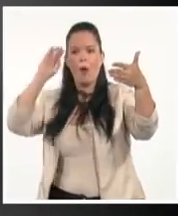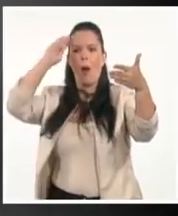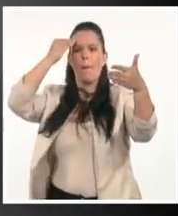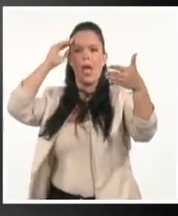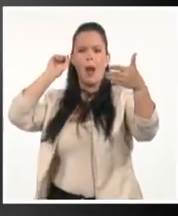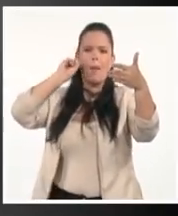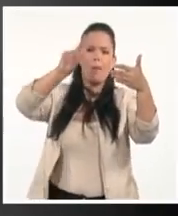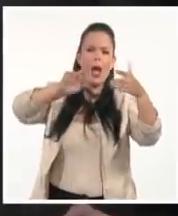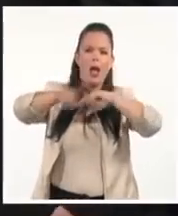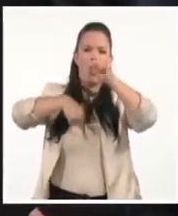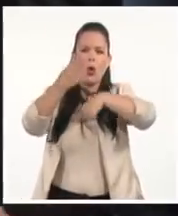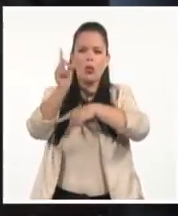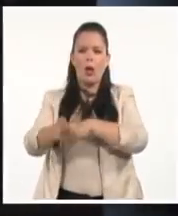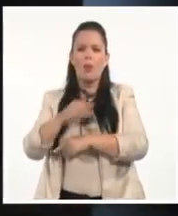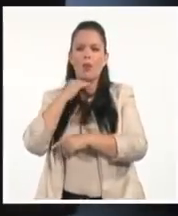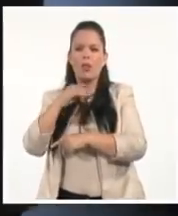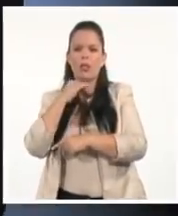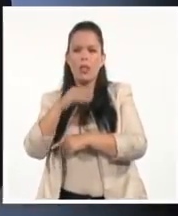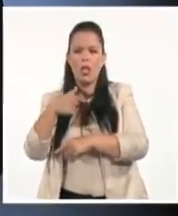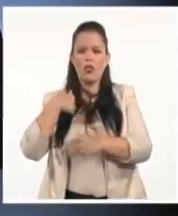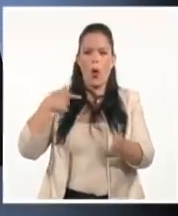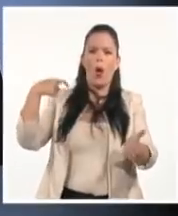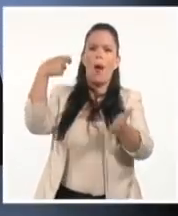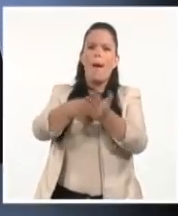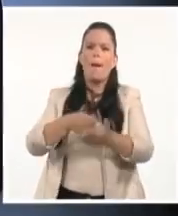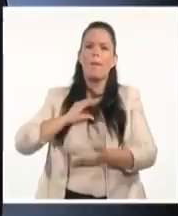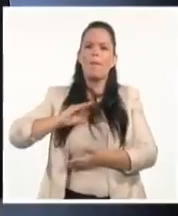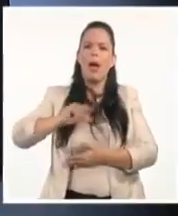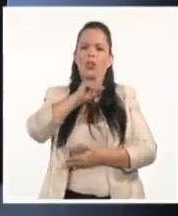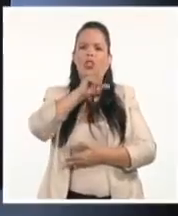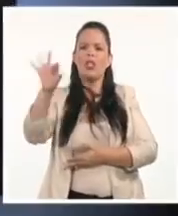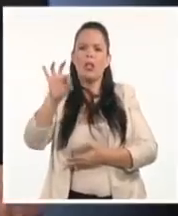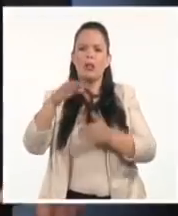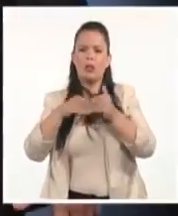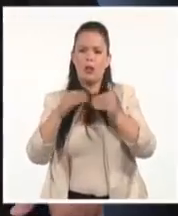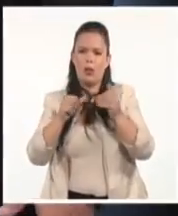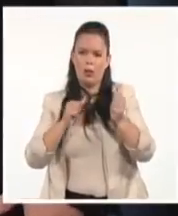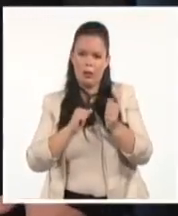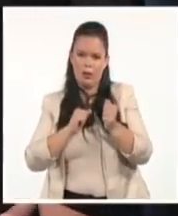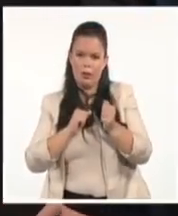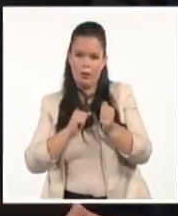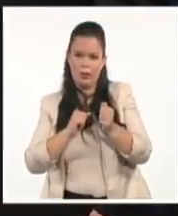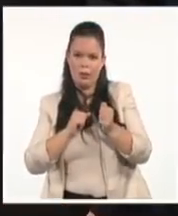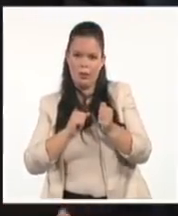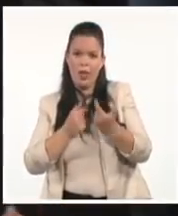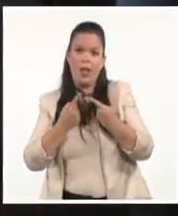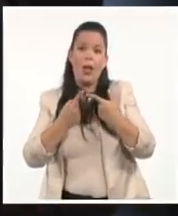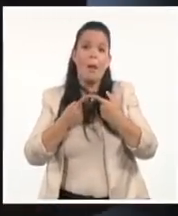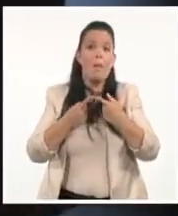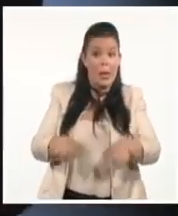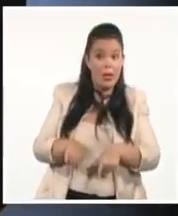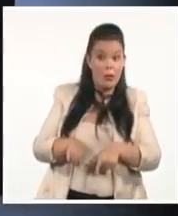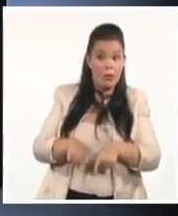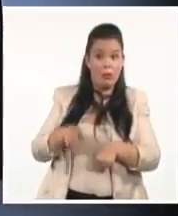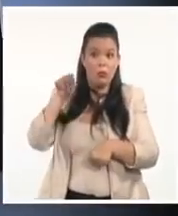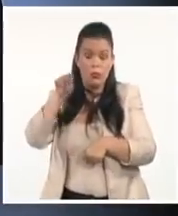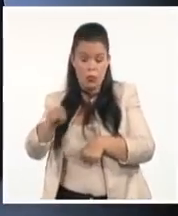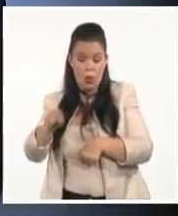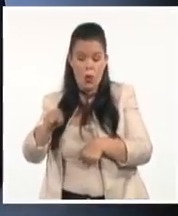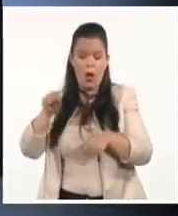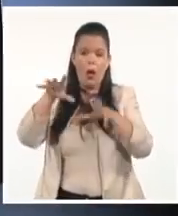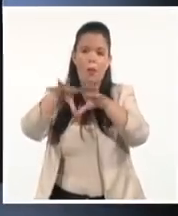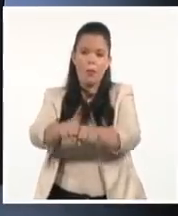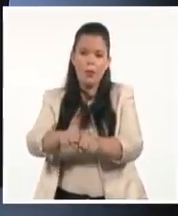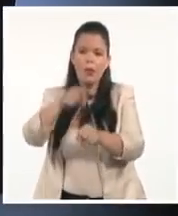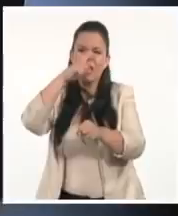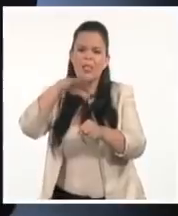llegar 100 MLC. Y si golpeas a un niño, ¿sí? Y si golpeas a un niño, que se le vean